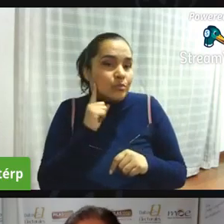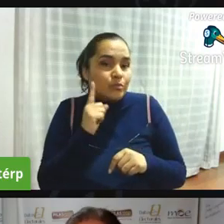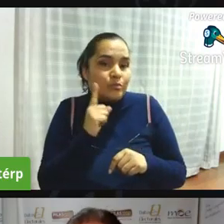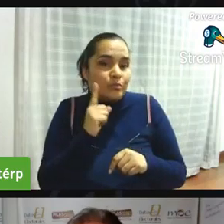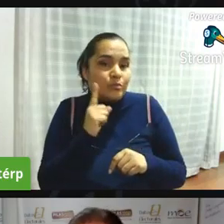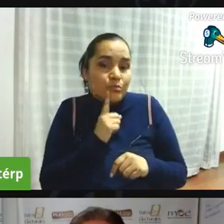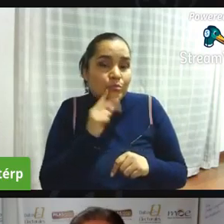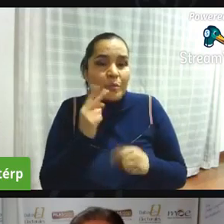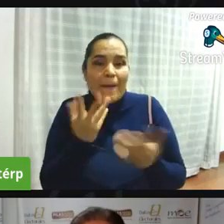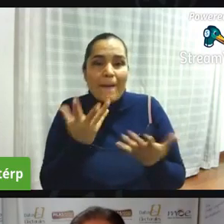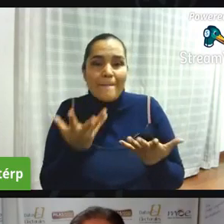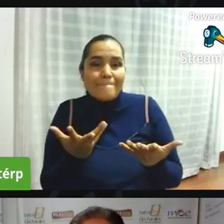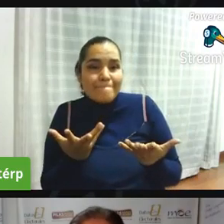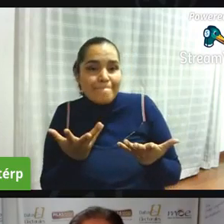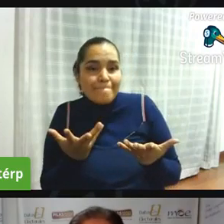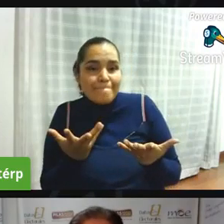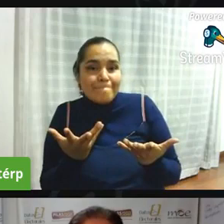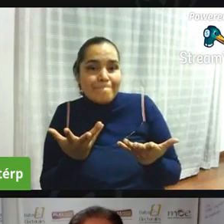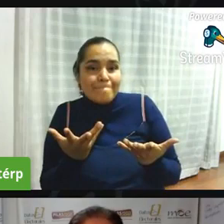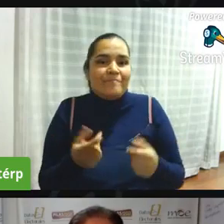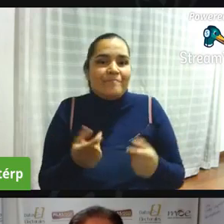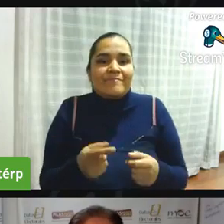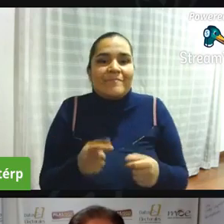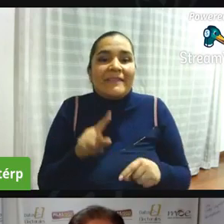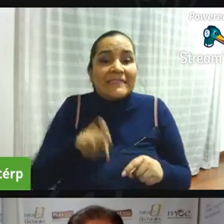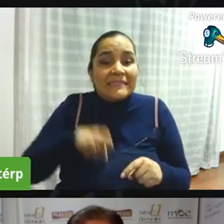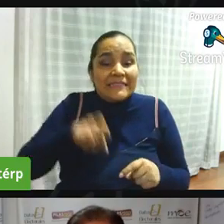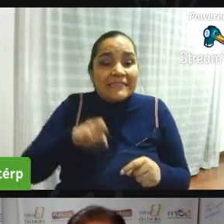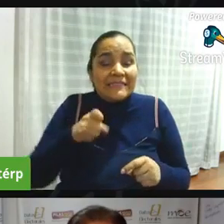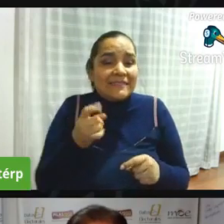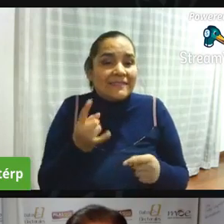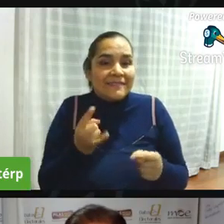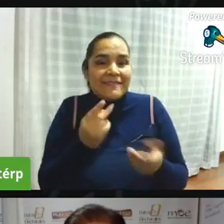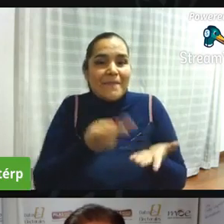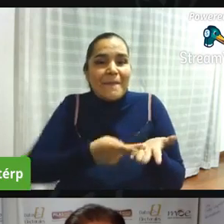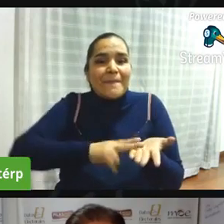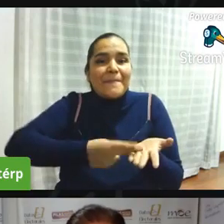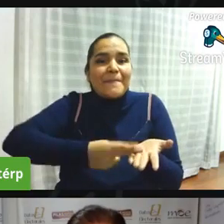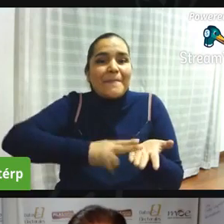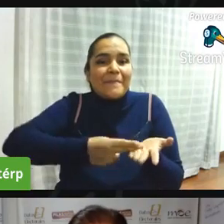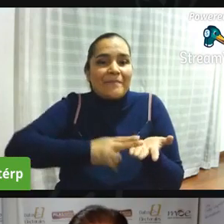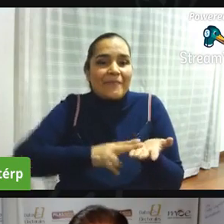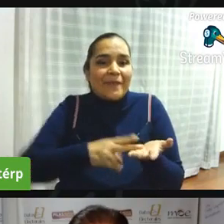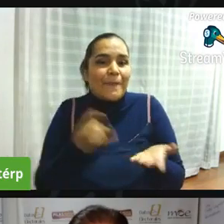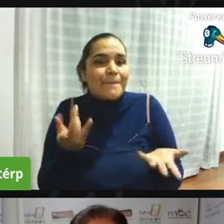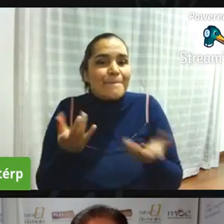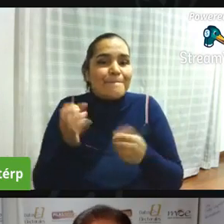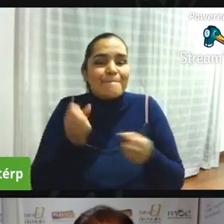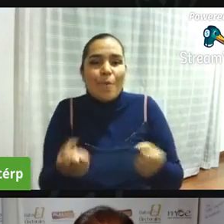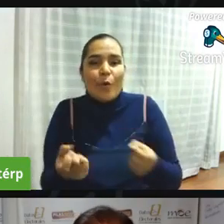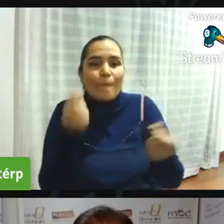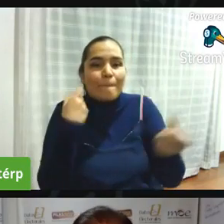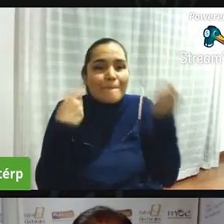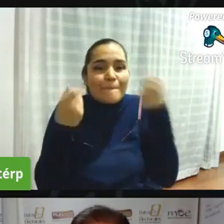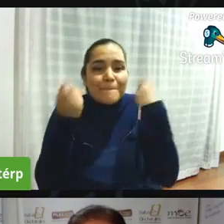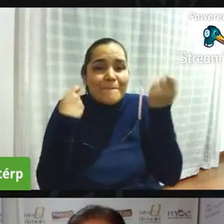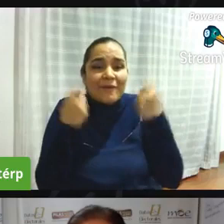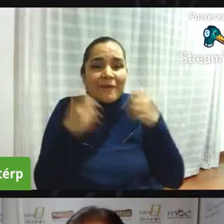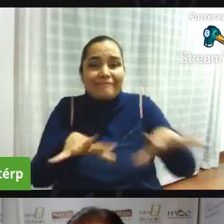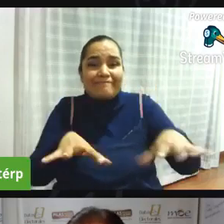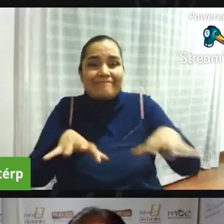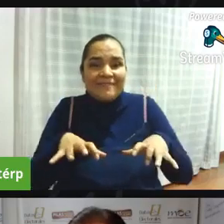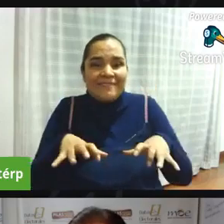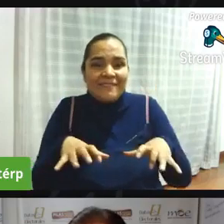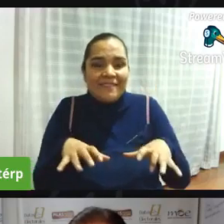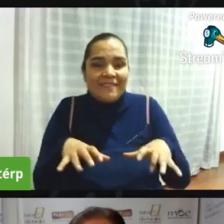son sordomudas y necesitan algún tipo de ayuda de interpretación y estamos en una asamblea pues obviamente la